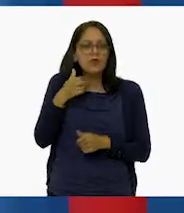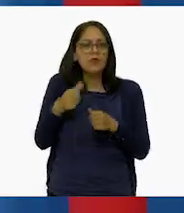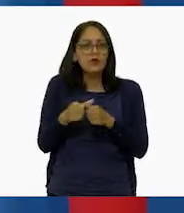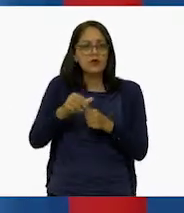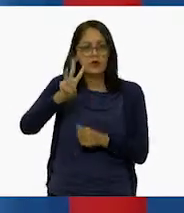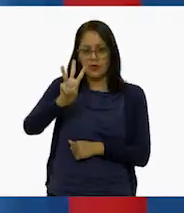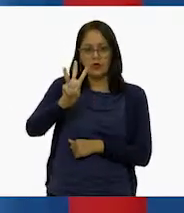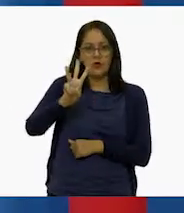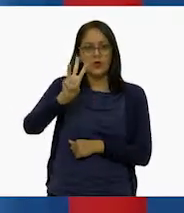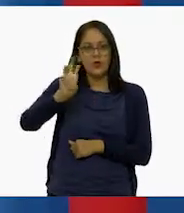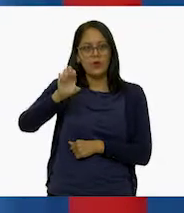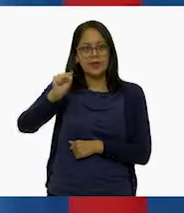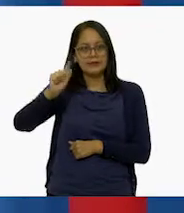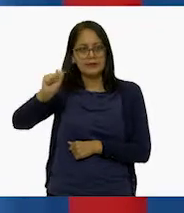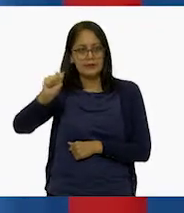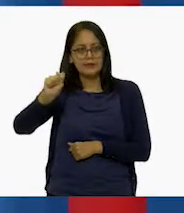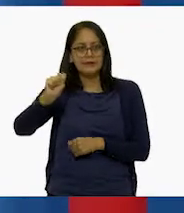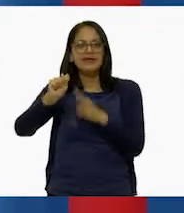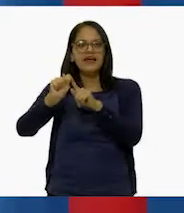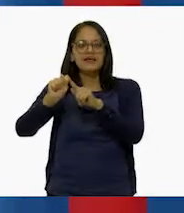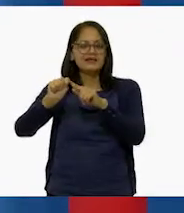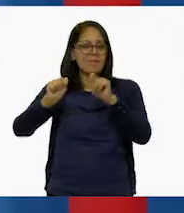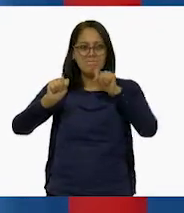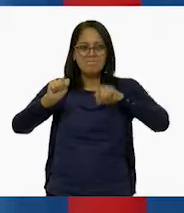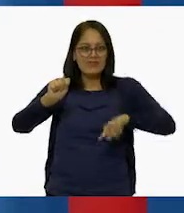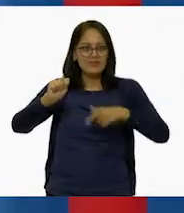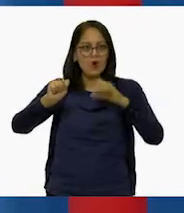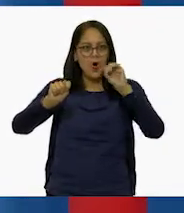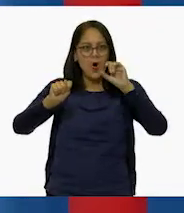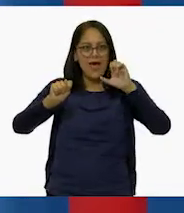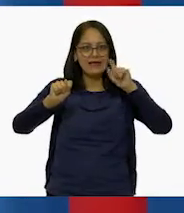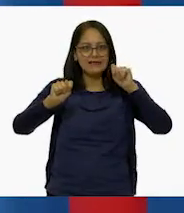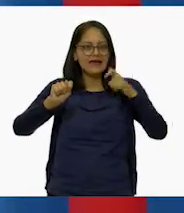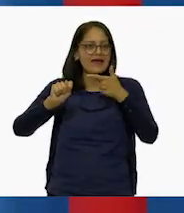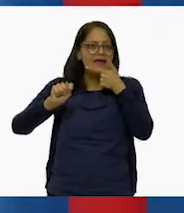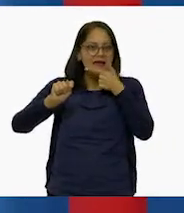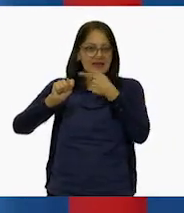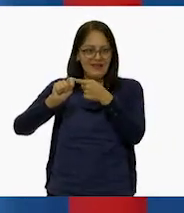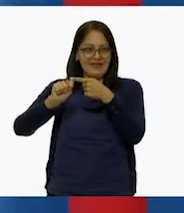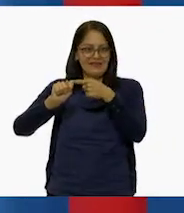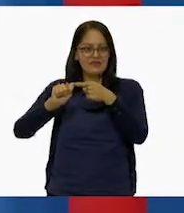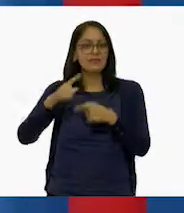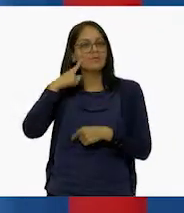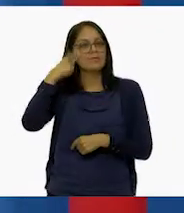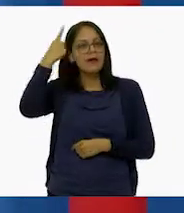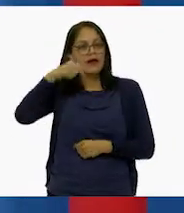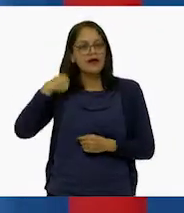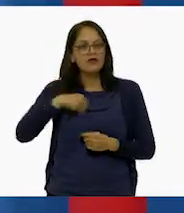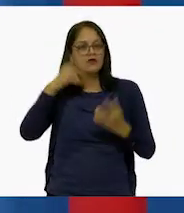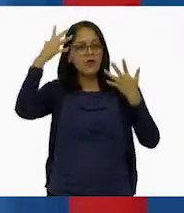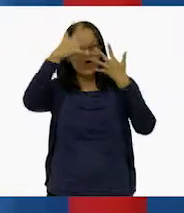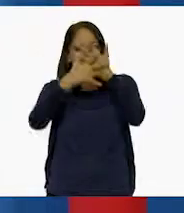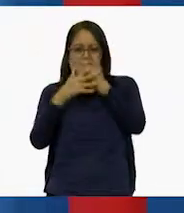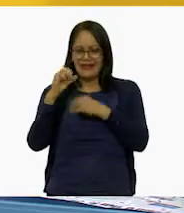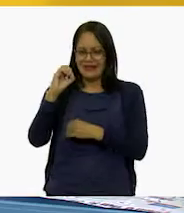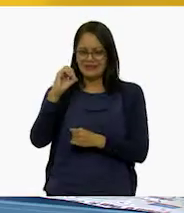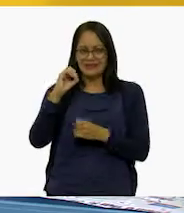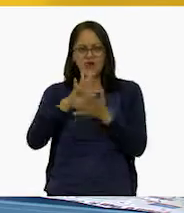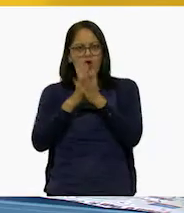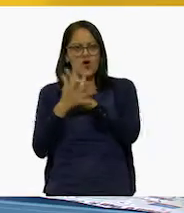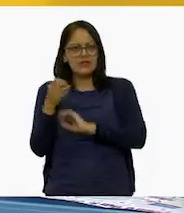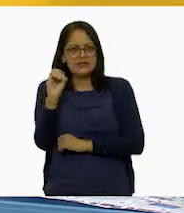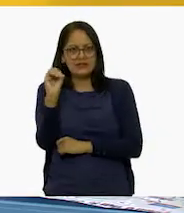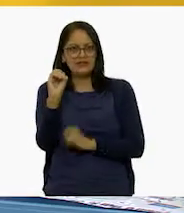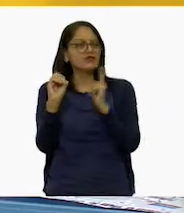west. Oeste, en inglés, para evitar confundir la letra con un cero. Ah,